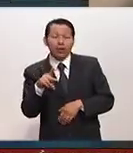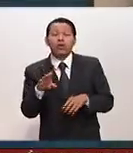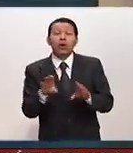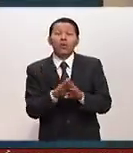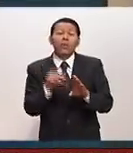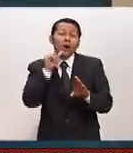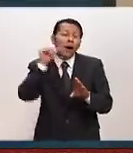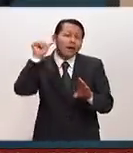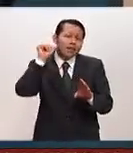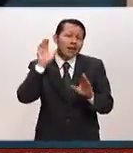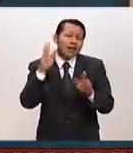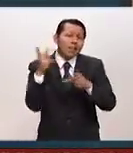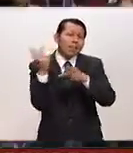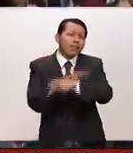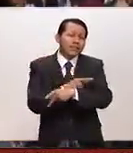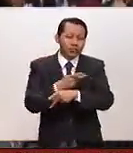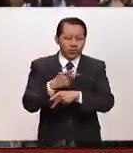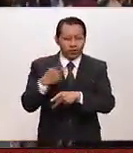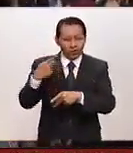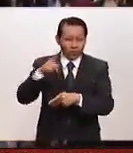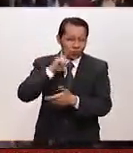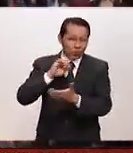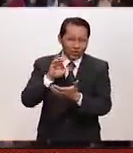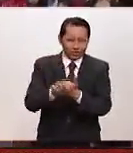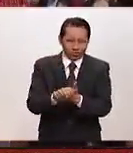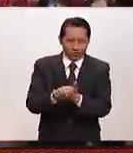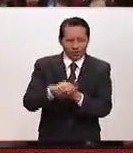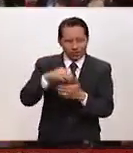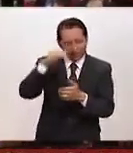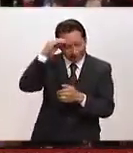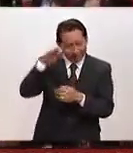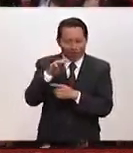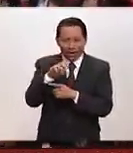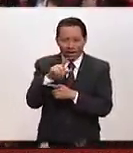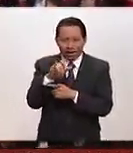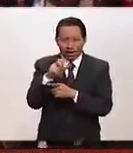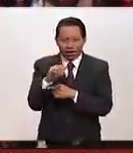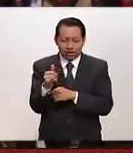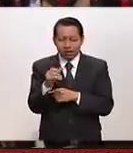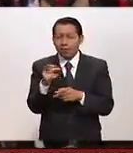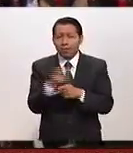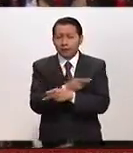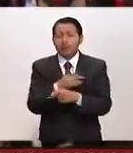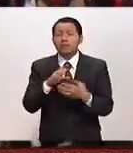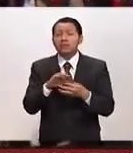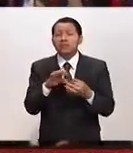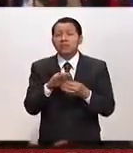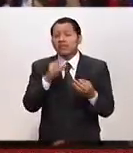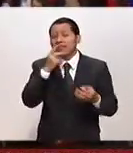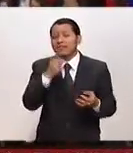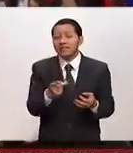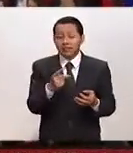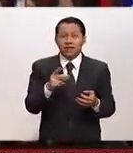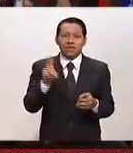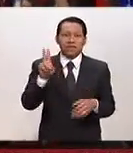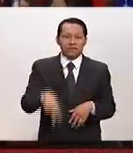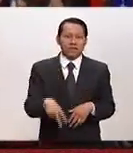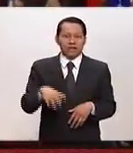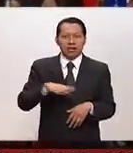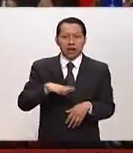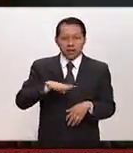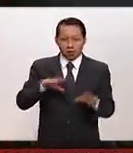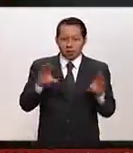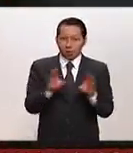es lo que puede ser, pues la esposa, la señora Melania Trump, pues se fusiló técnicamente algunos